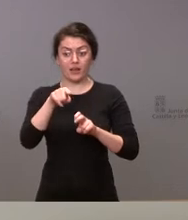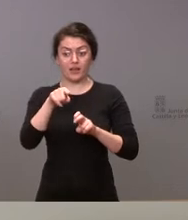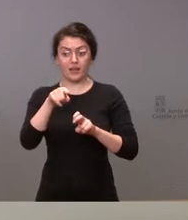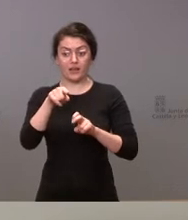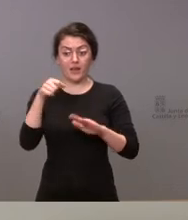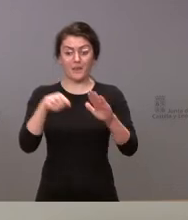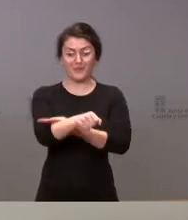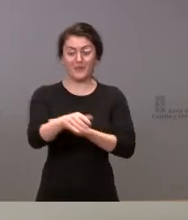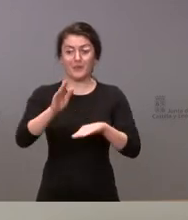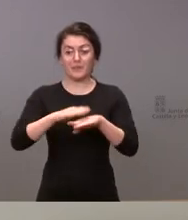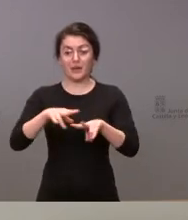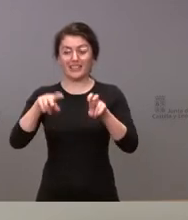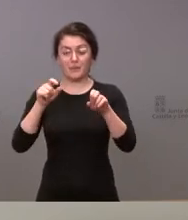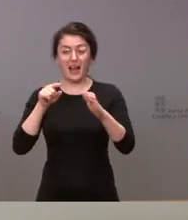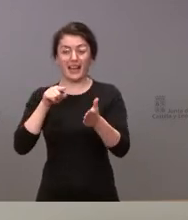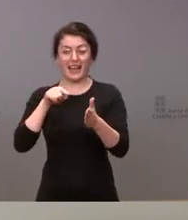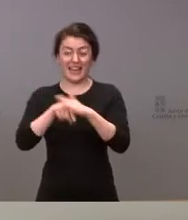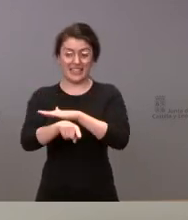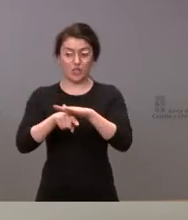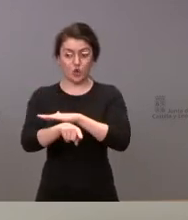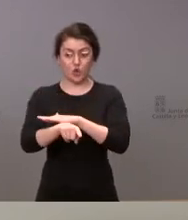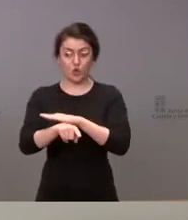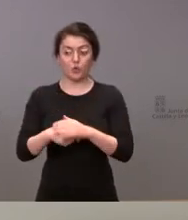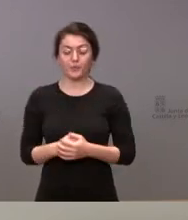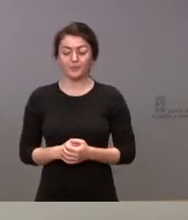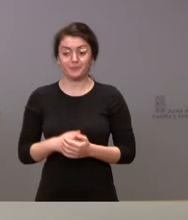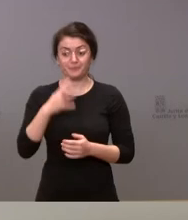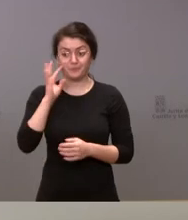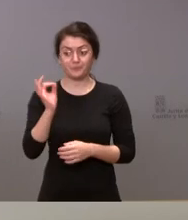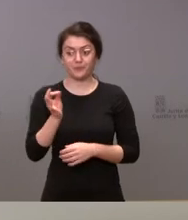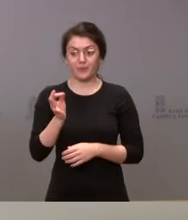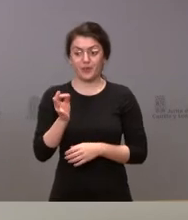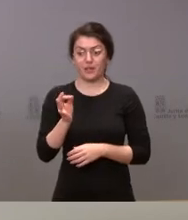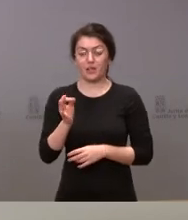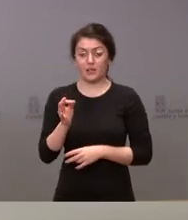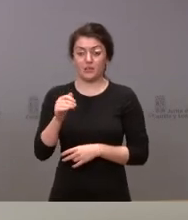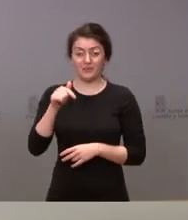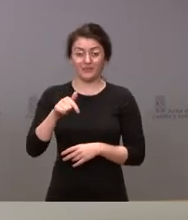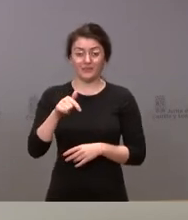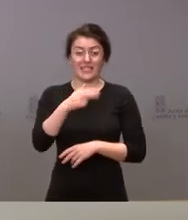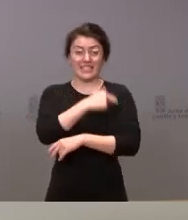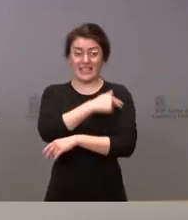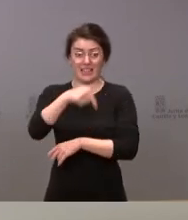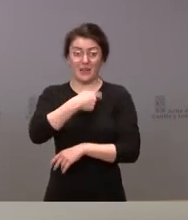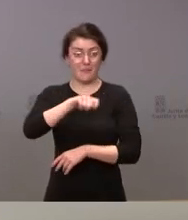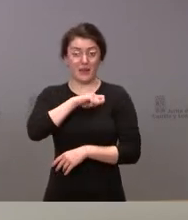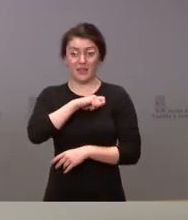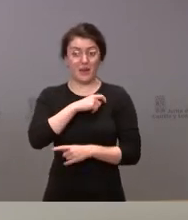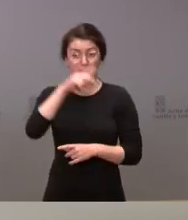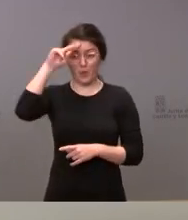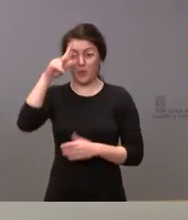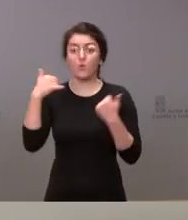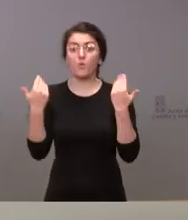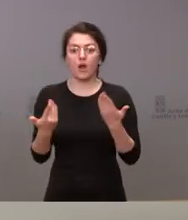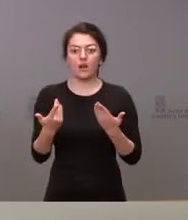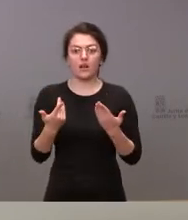gestión y es una de las preocupaciones más importantes que tiene la sanidad en España, la carencia de profesionales y